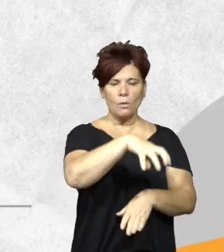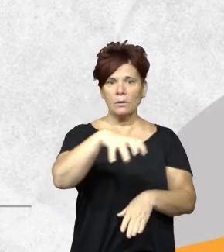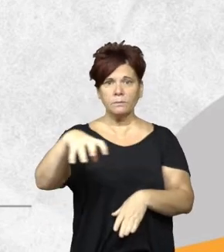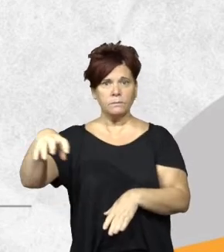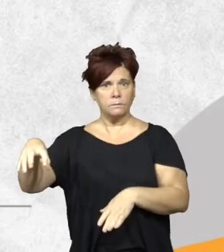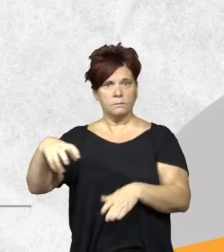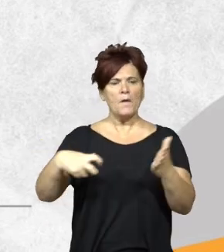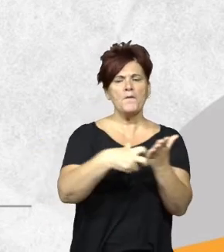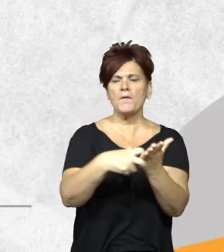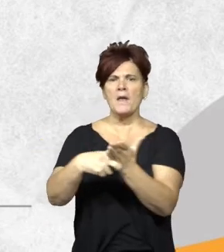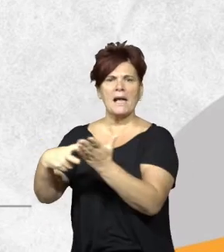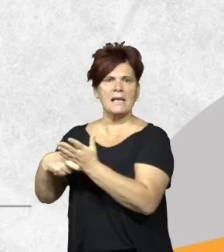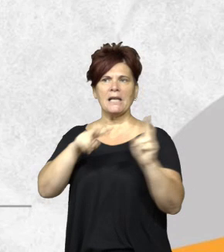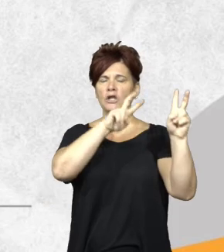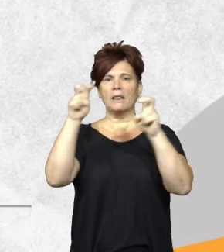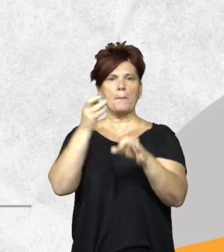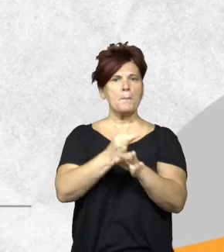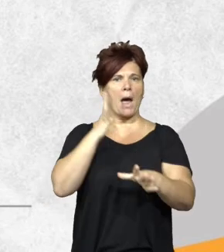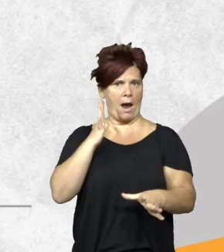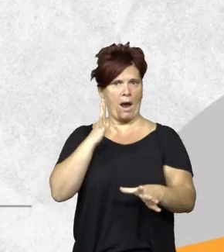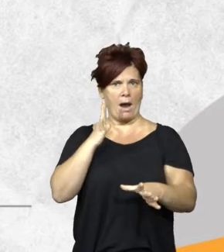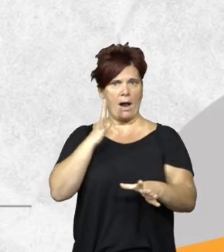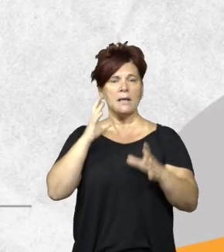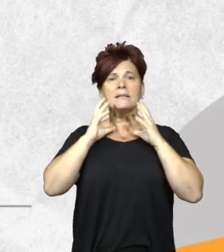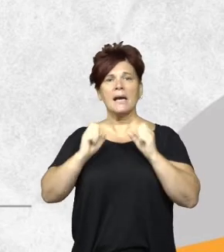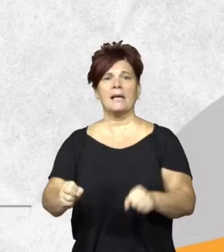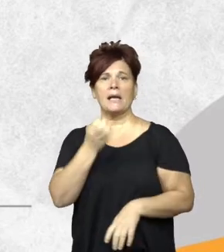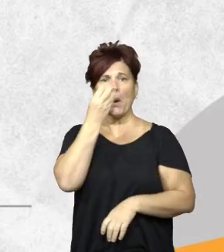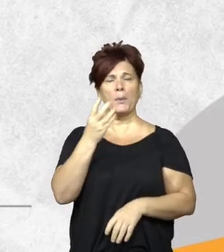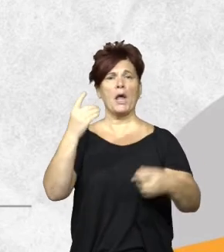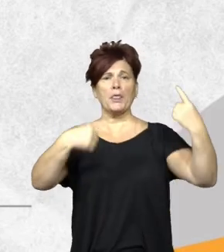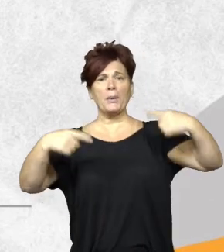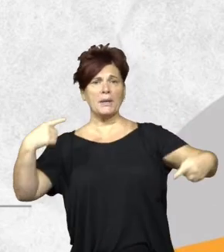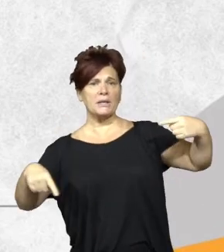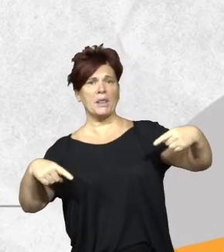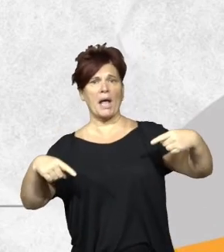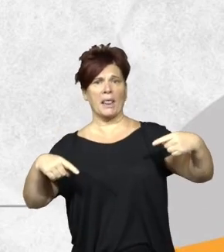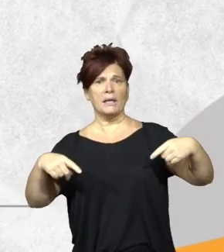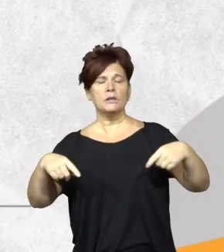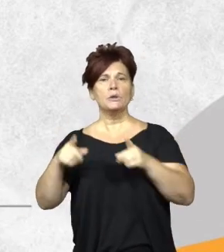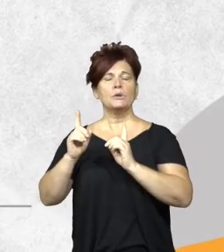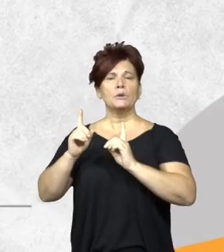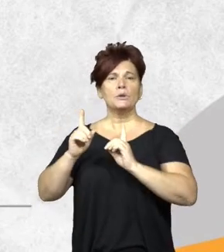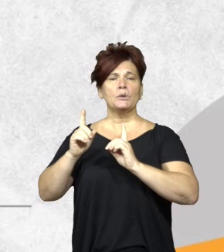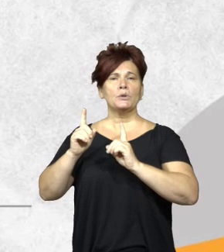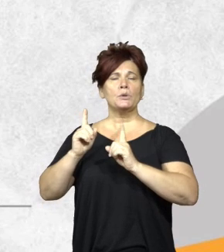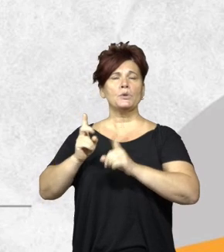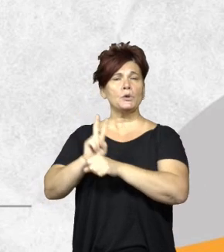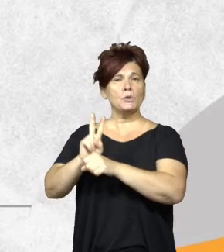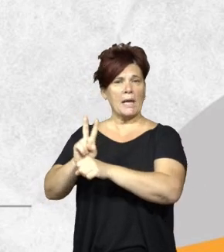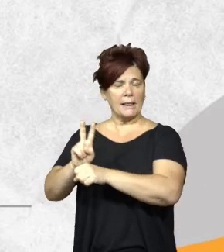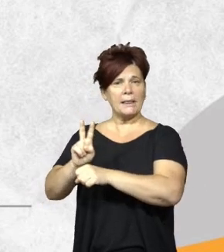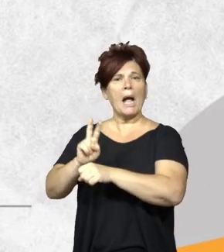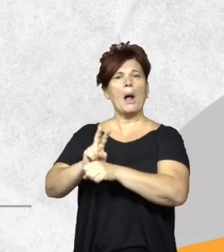fiscalización de temas específicos, por ejemplo la Secretaría de Biodiversidad y Desarrollo Sustentable, que no es donde estoy yo, hacen toda la